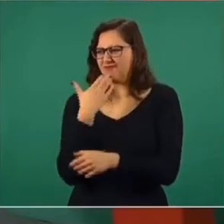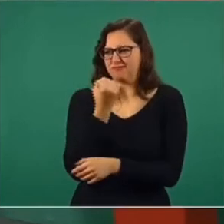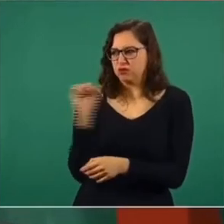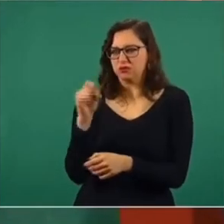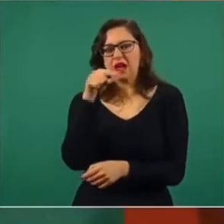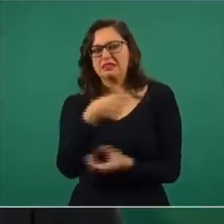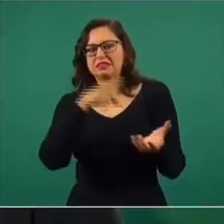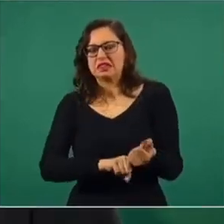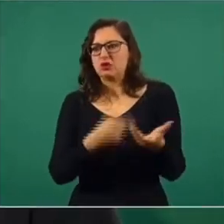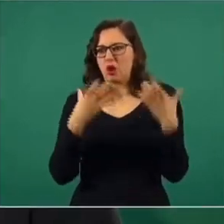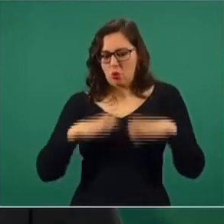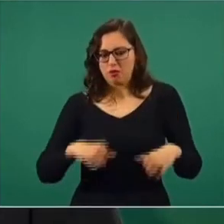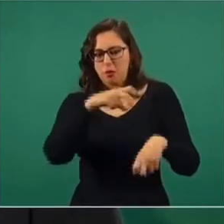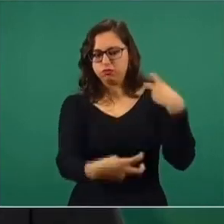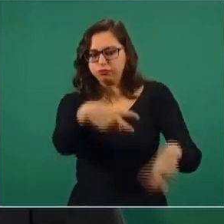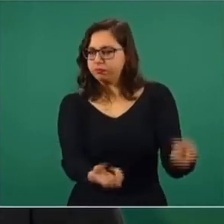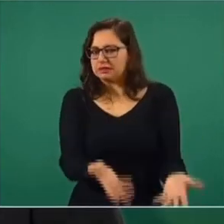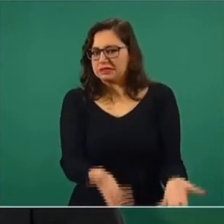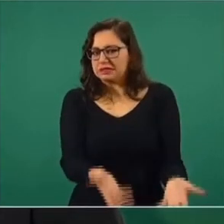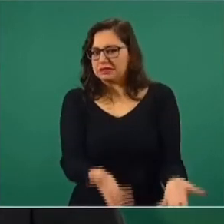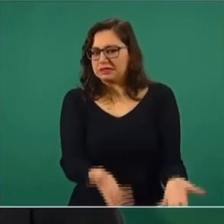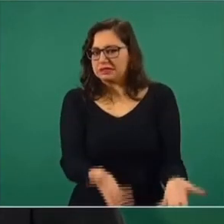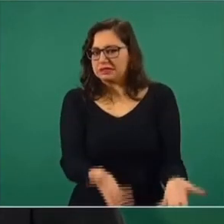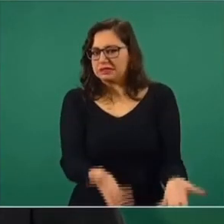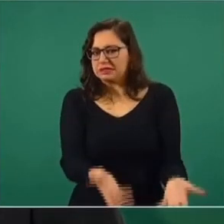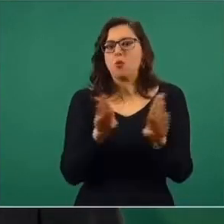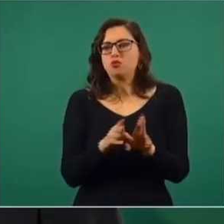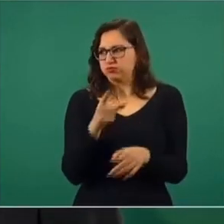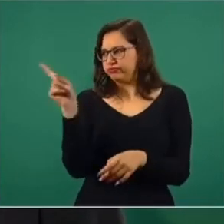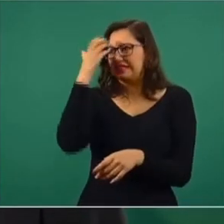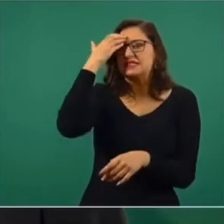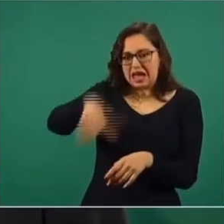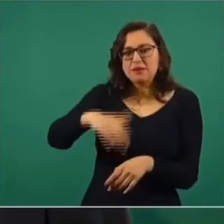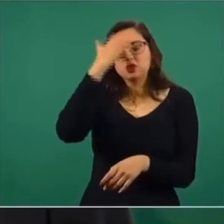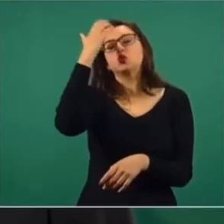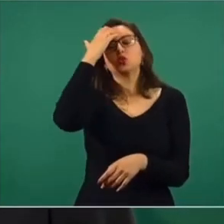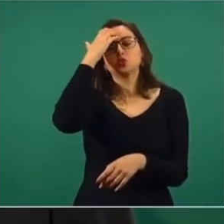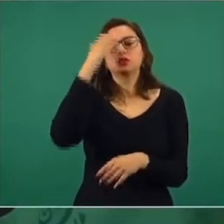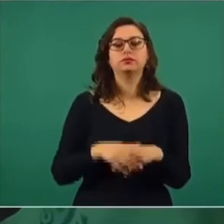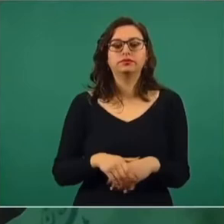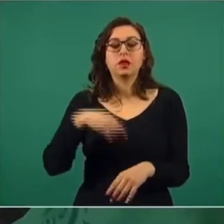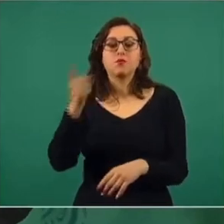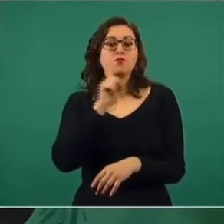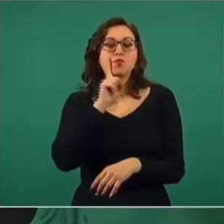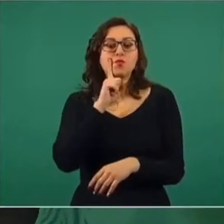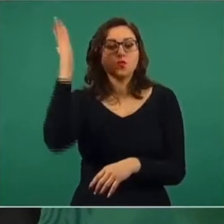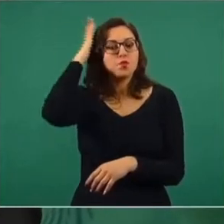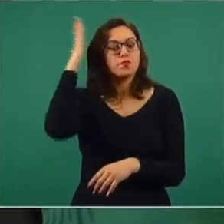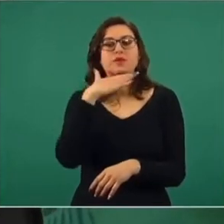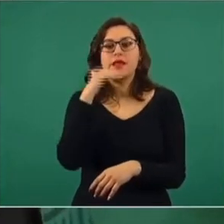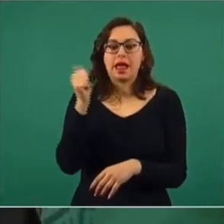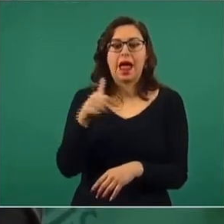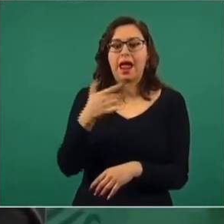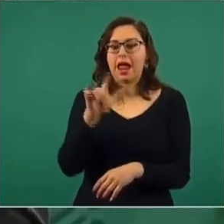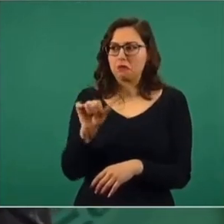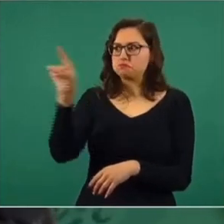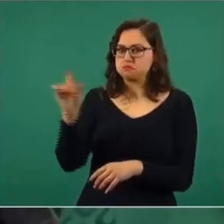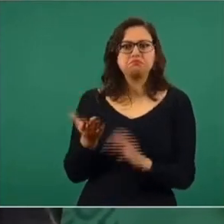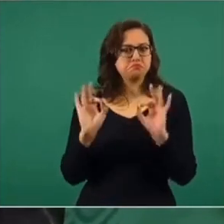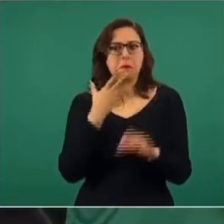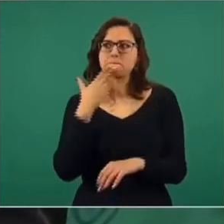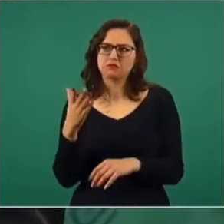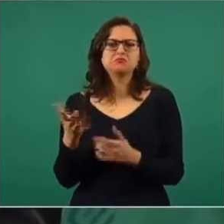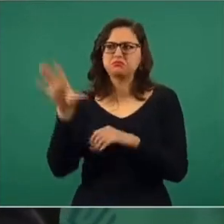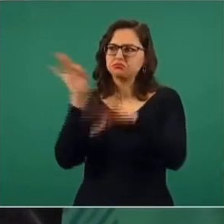de cómo rescatar mineros. En minas de carbón, la señora Merker se portó muy bien, nos mandaron